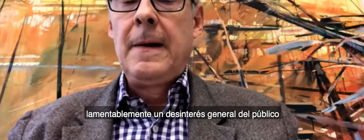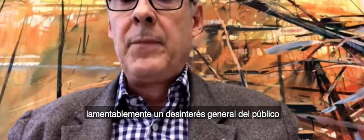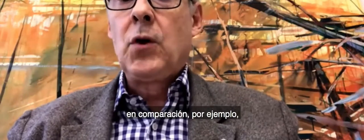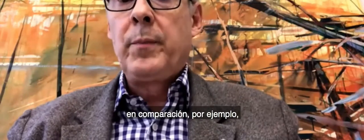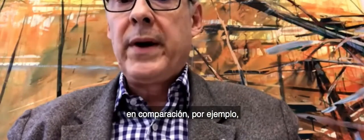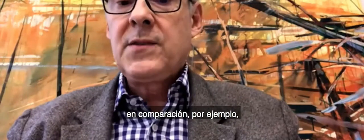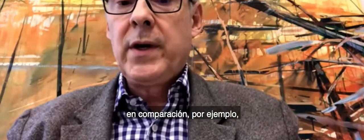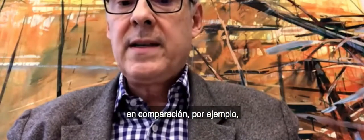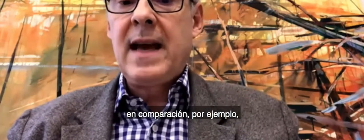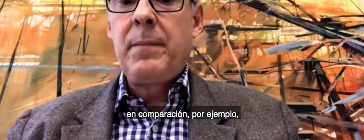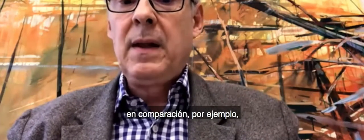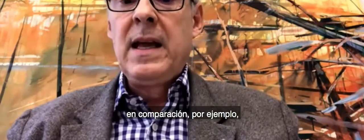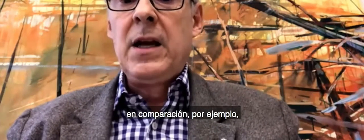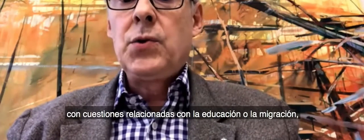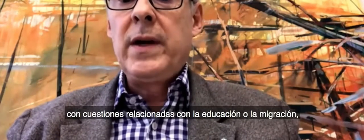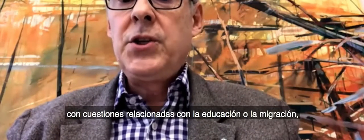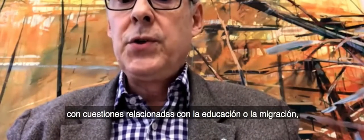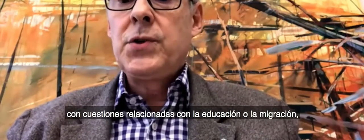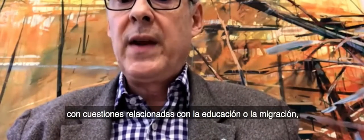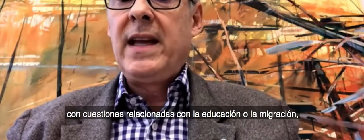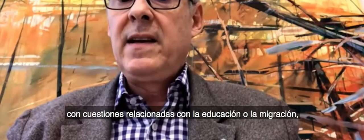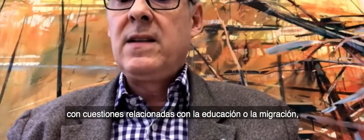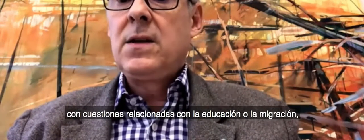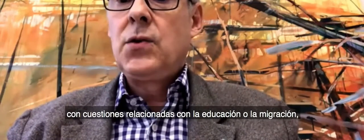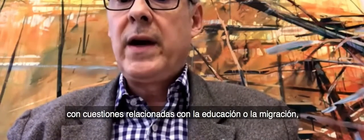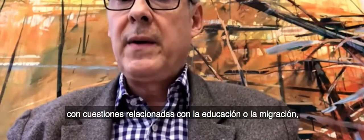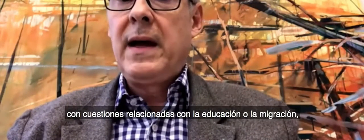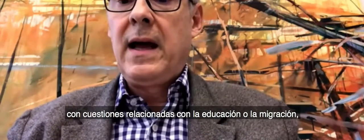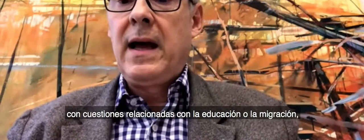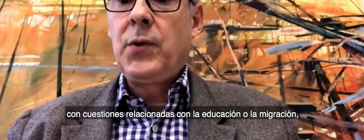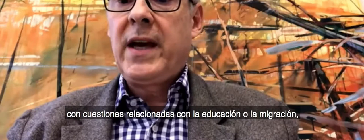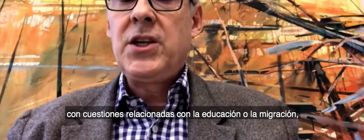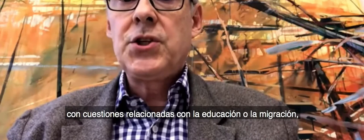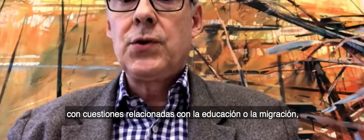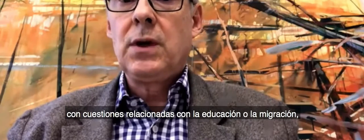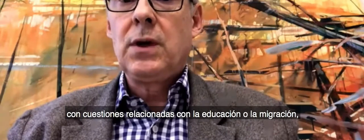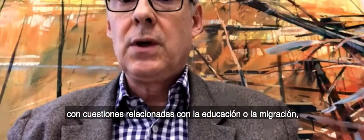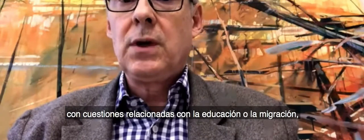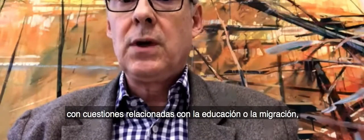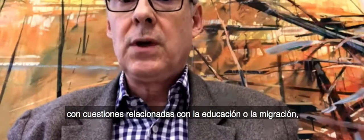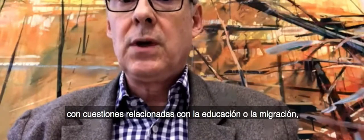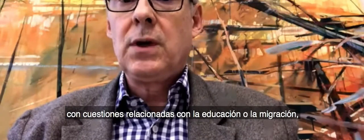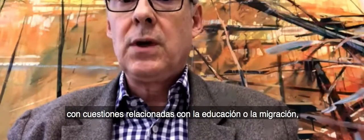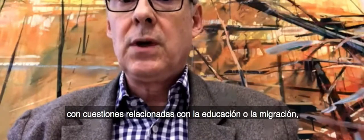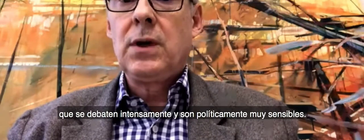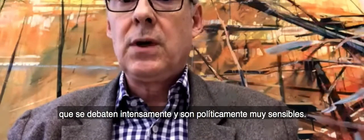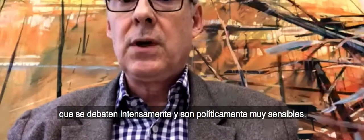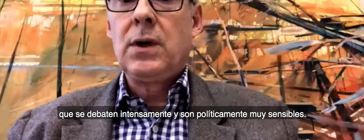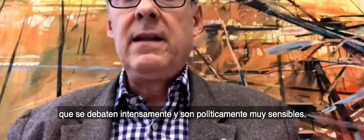compares, for example, to issues related to education or migration,